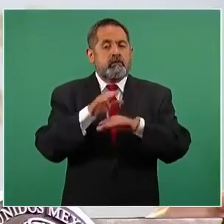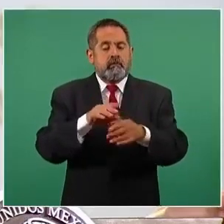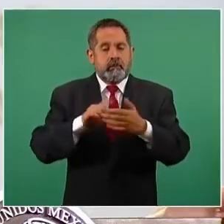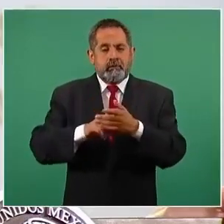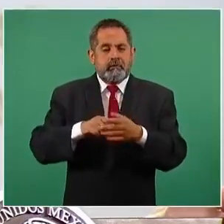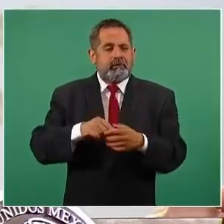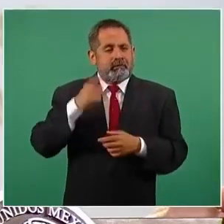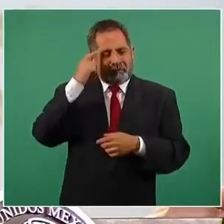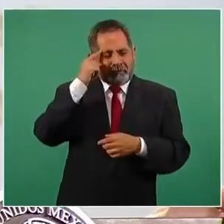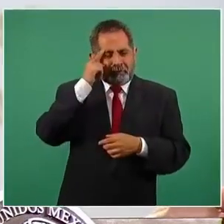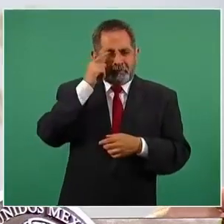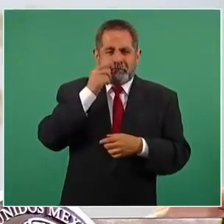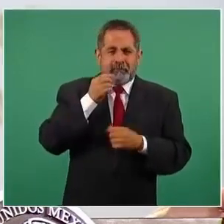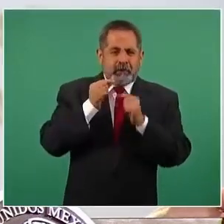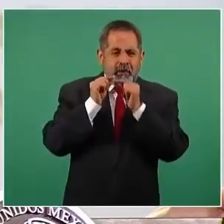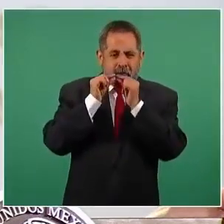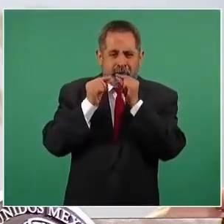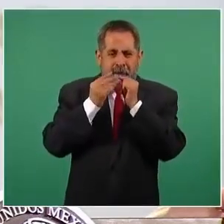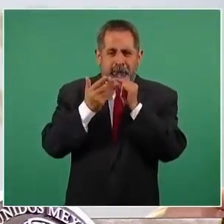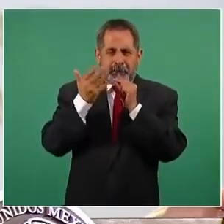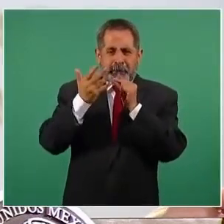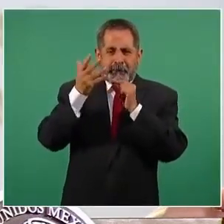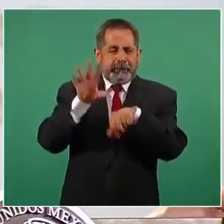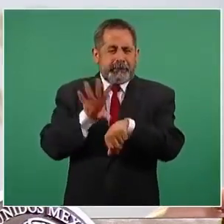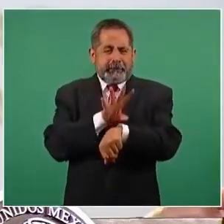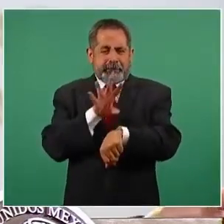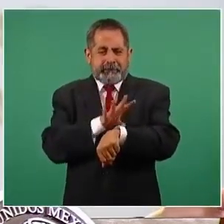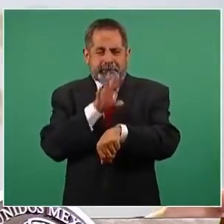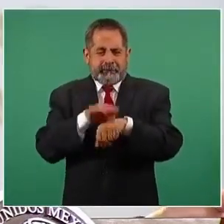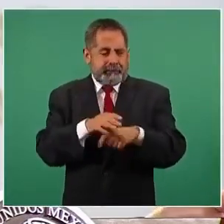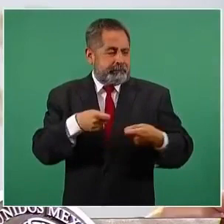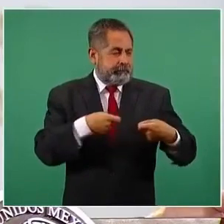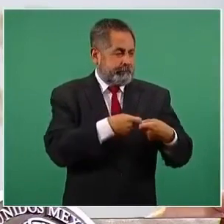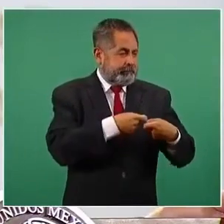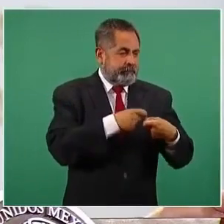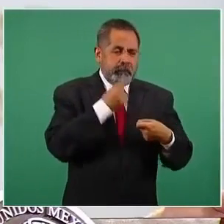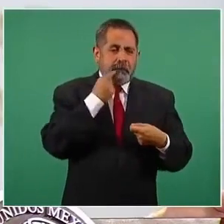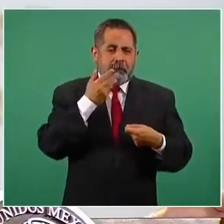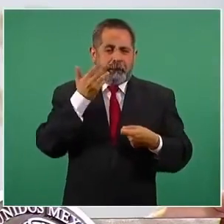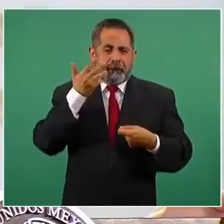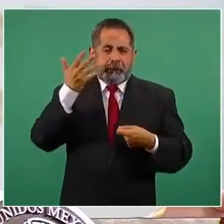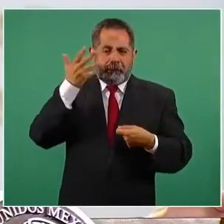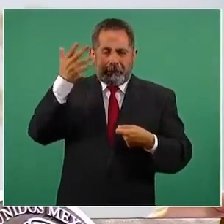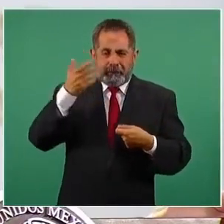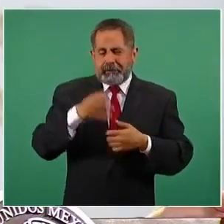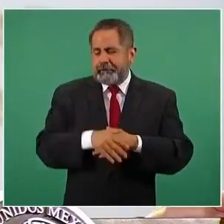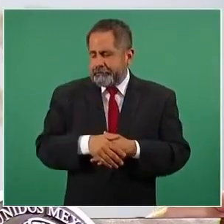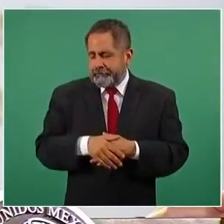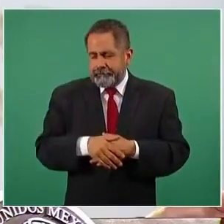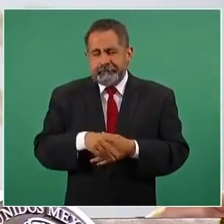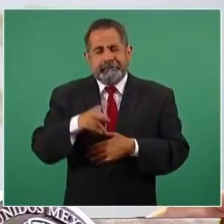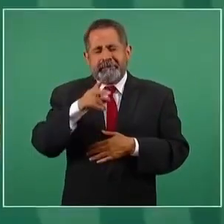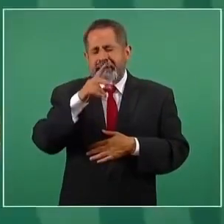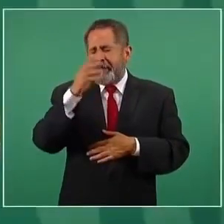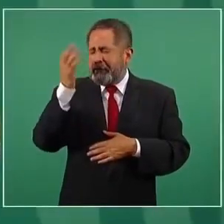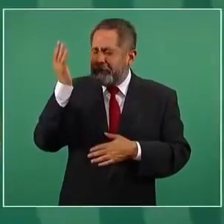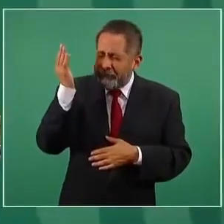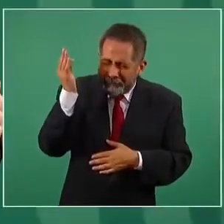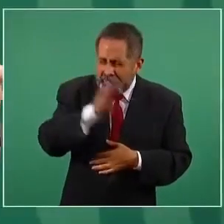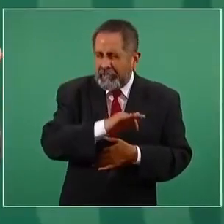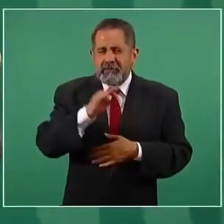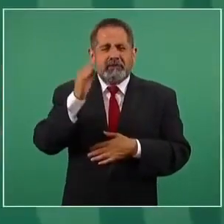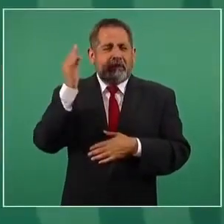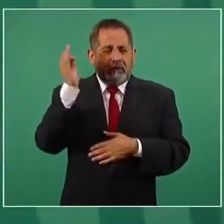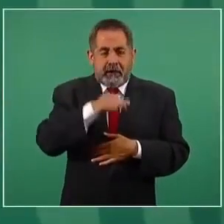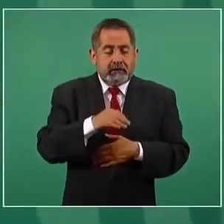vapeadores. Los vapeadores y los cigarrillos electrónicos se ha dicho, y esto es falso, no existe evidencia al respecto,